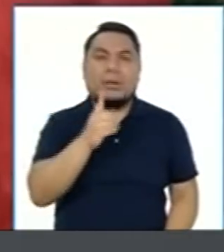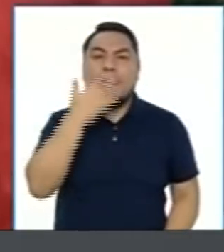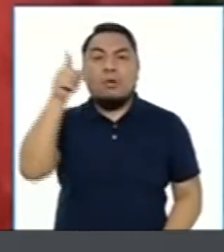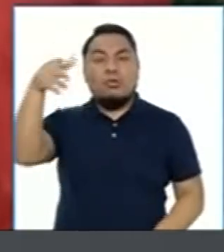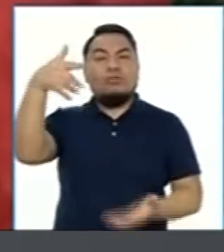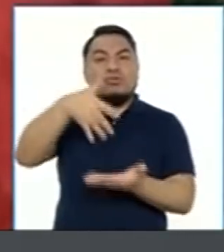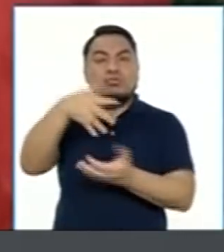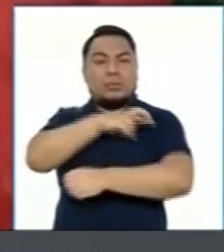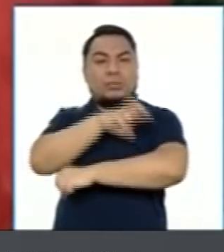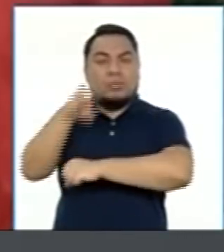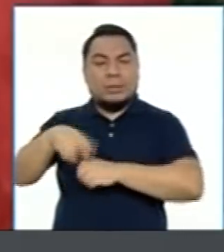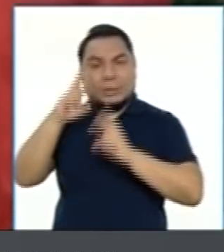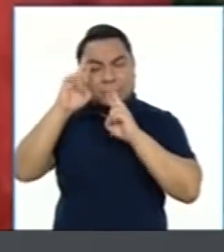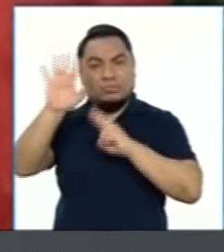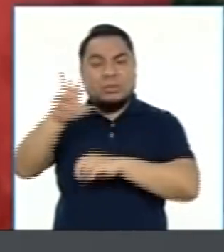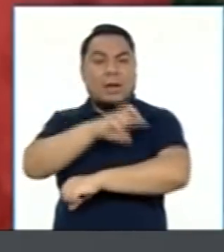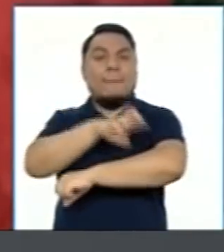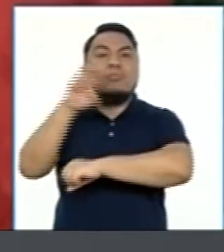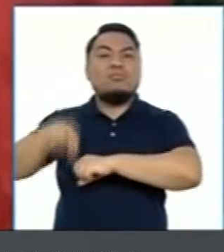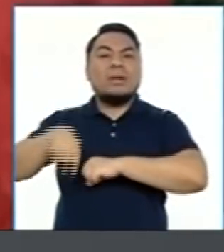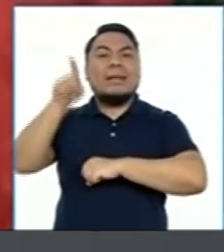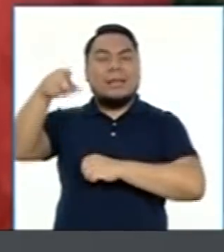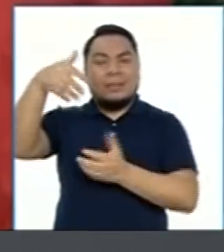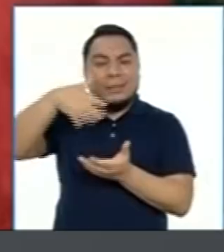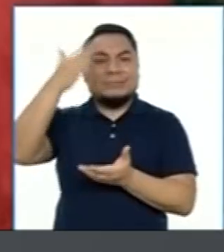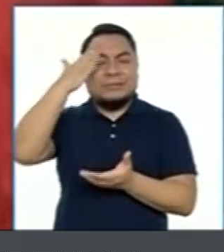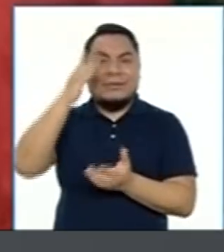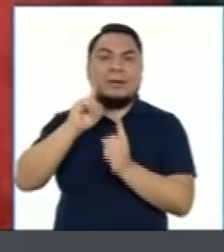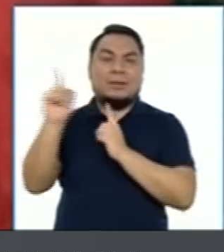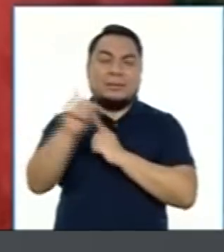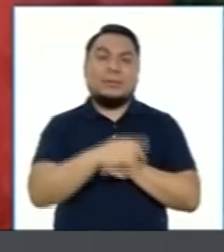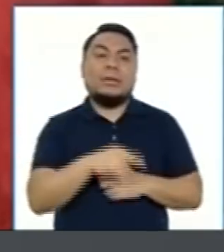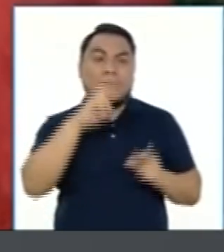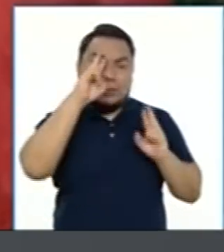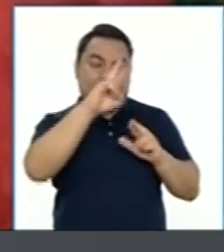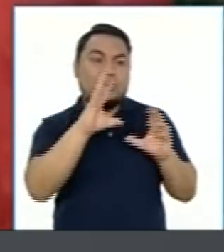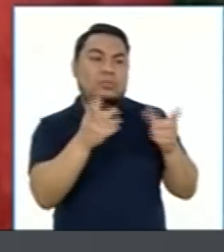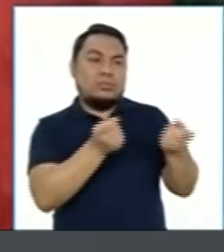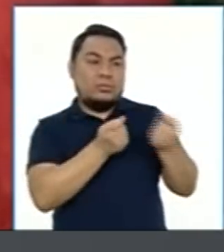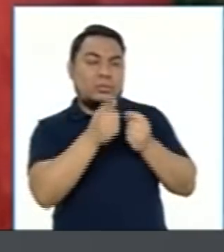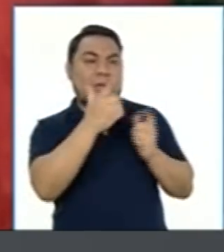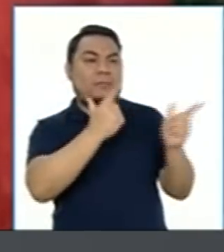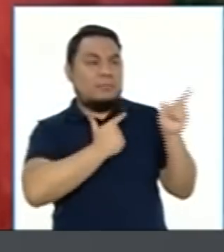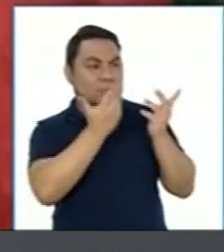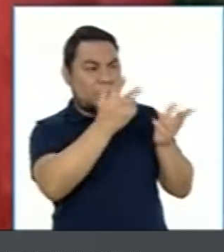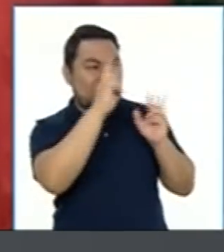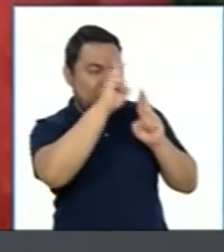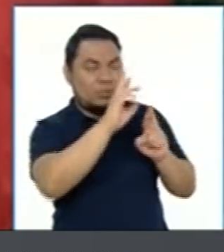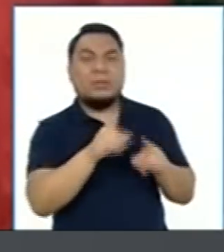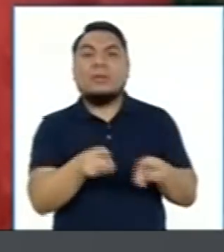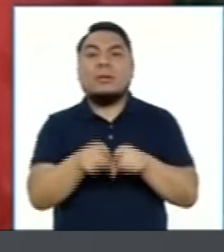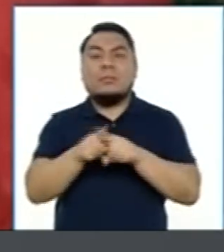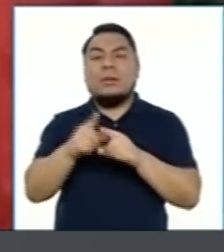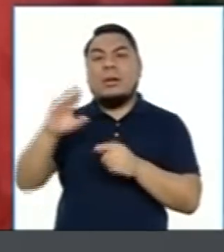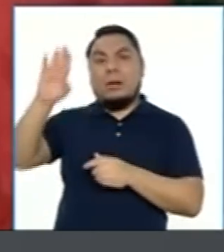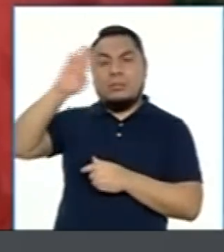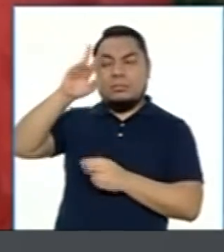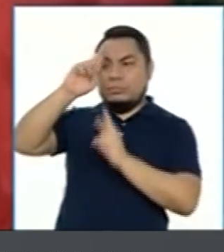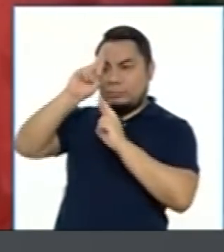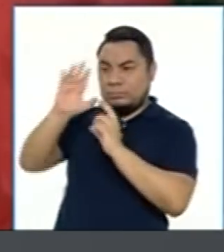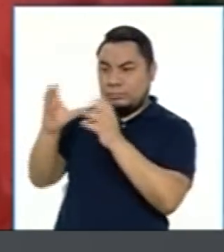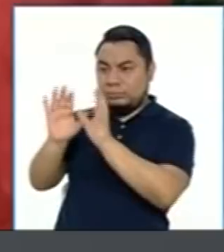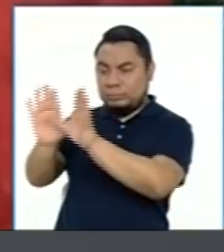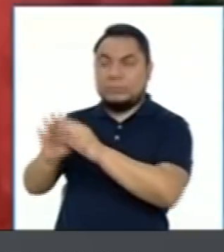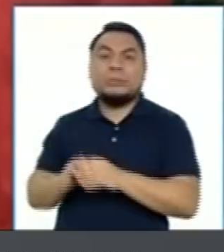respetando la institucionalidad. Como lo hago, respetando la institucionalidad de las Fuerzas Armadas, de la Policía